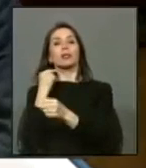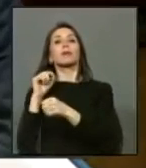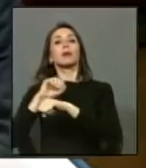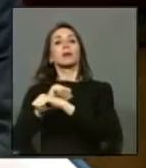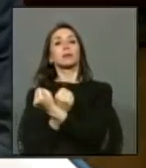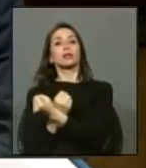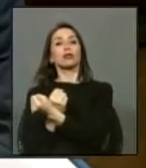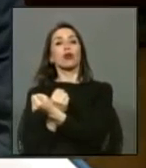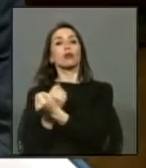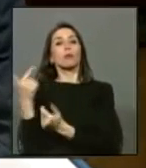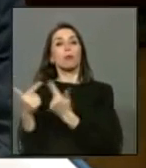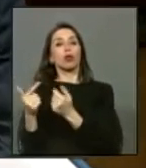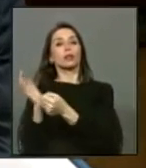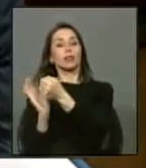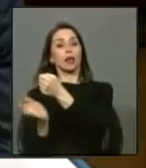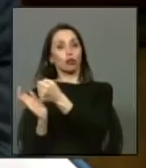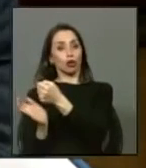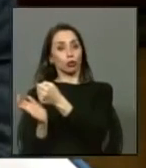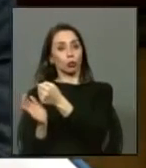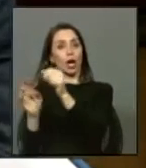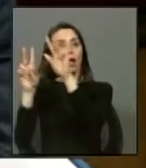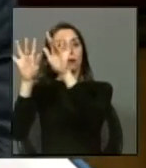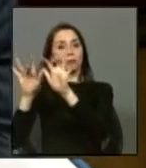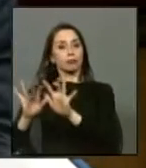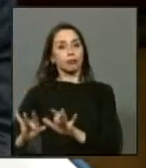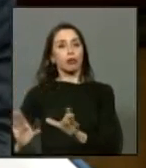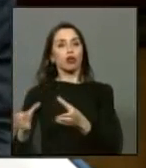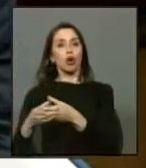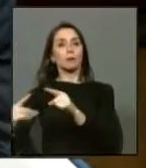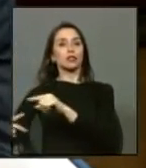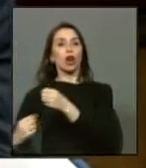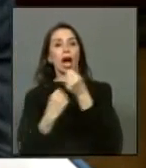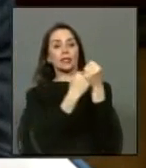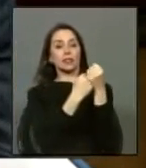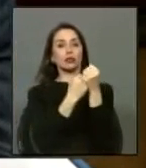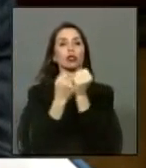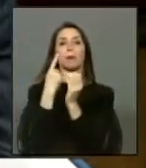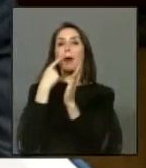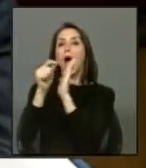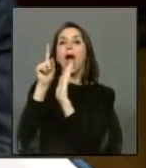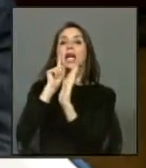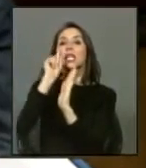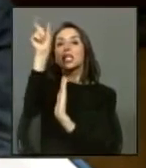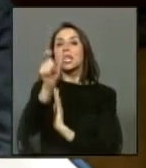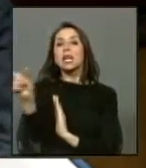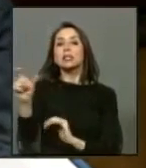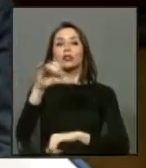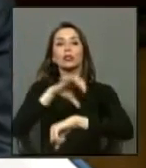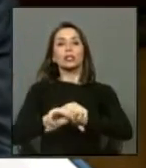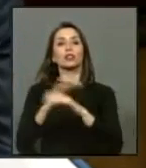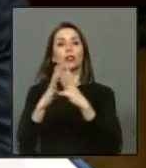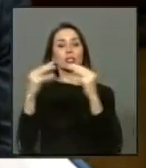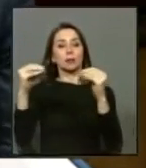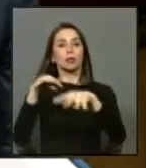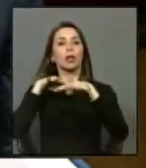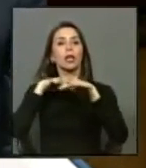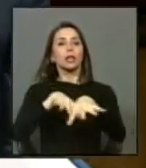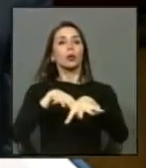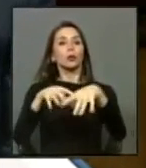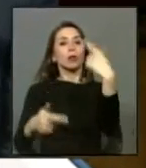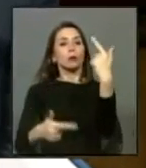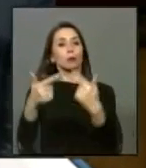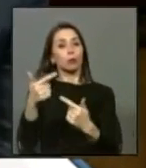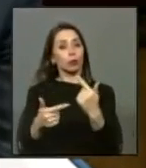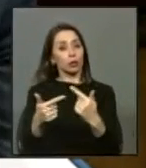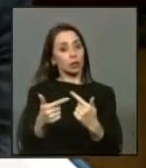tortura. Elaborada por la Comisión Asesora para la Calificación de Detenidos Desaparecidos Ejecutados Políticos